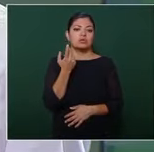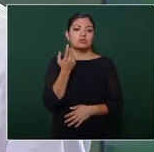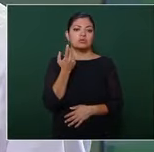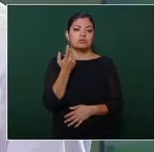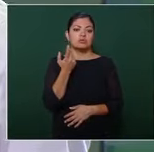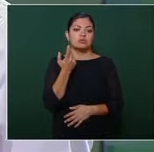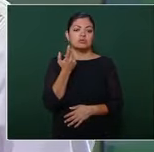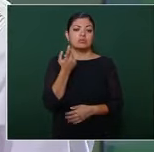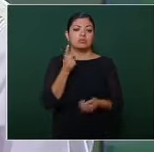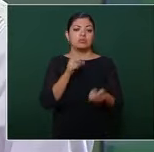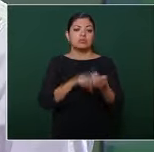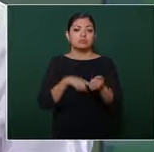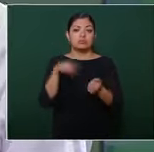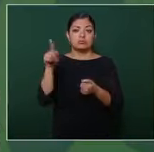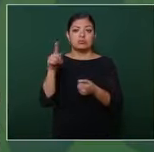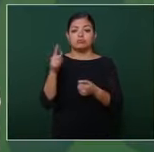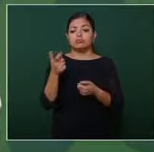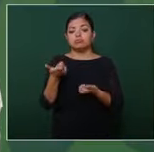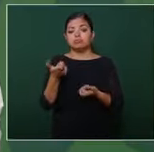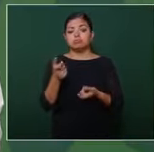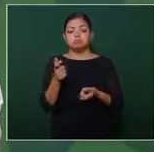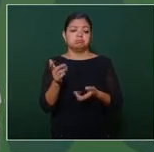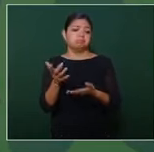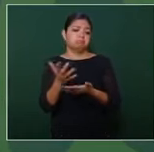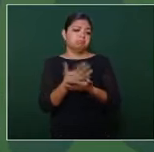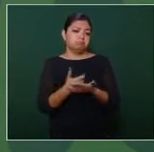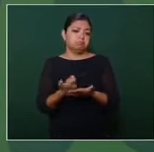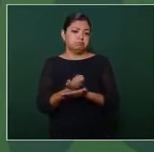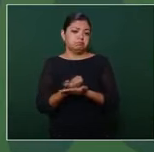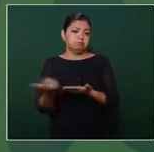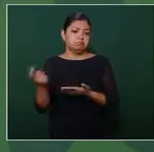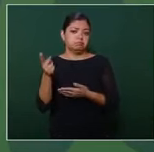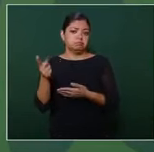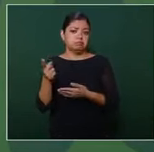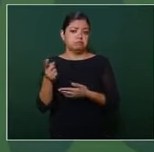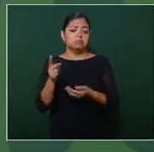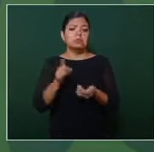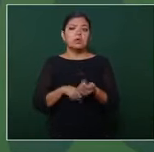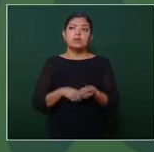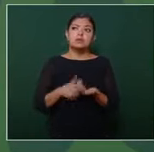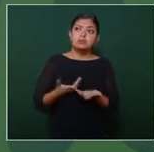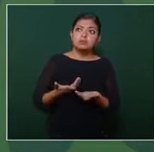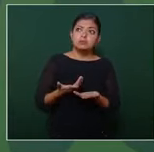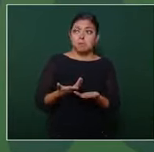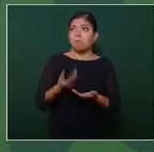y se ponen al servicio de las empresas